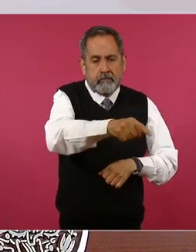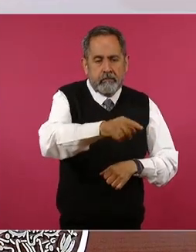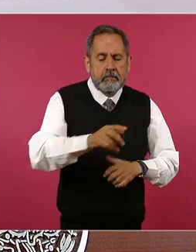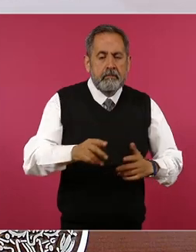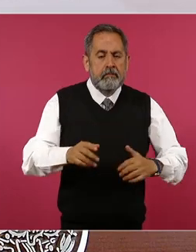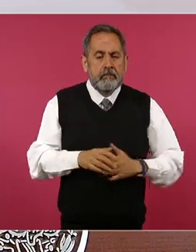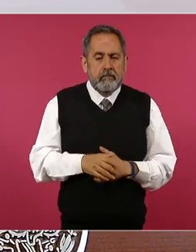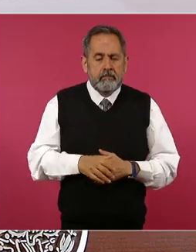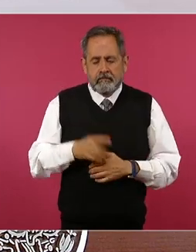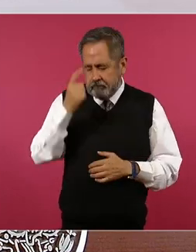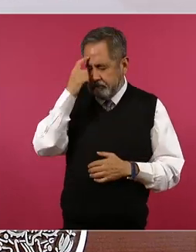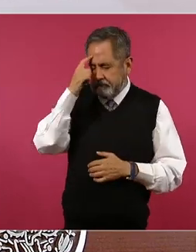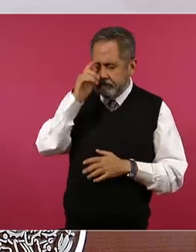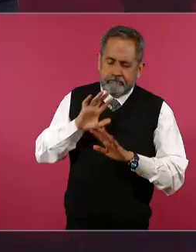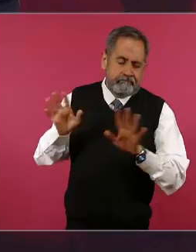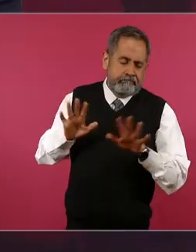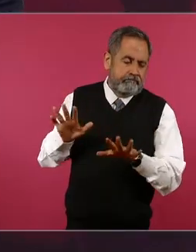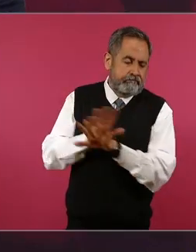ya cambiaron